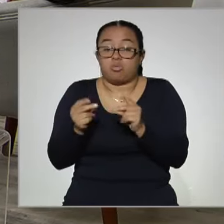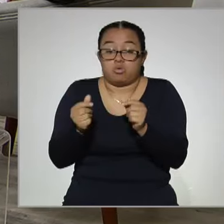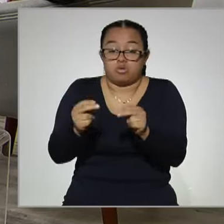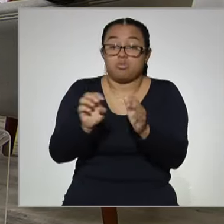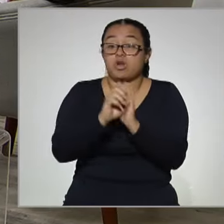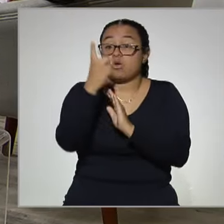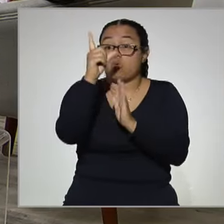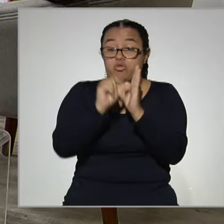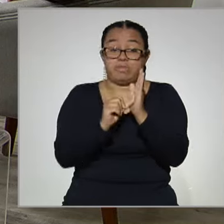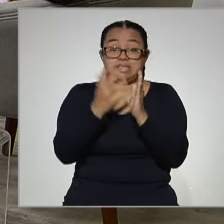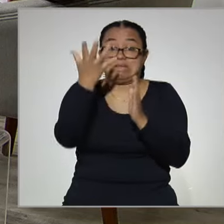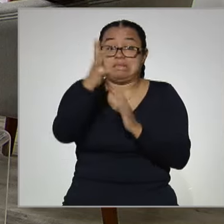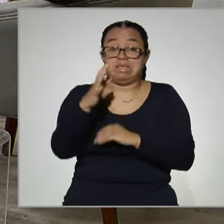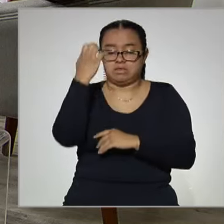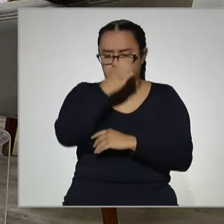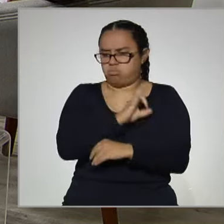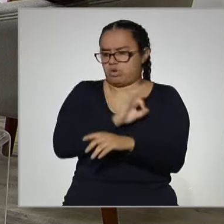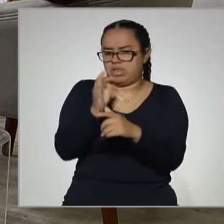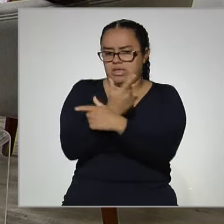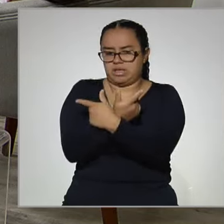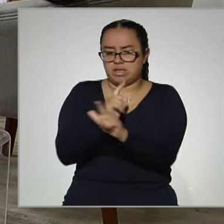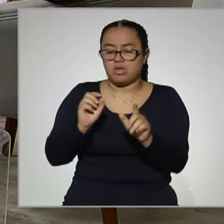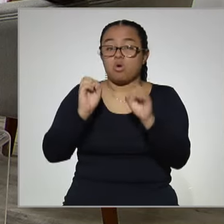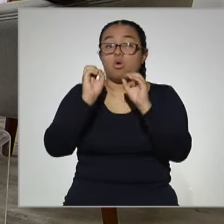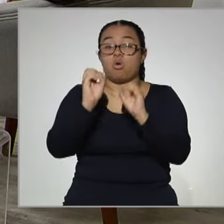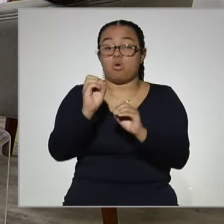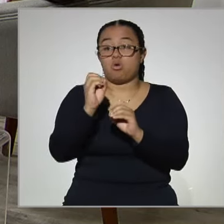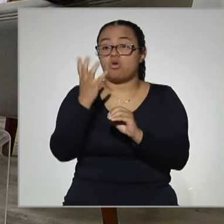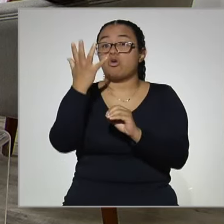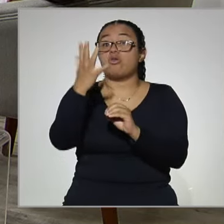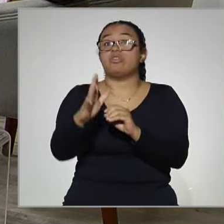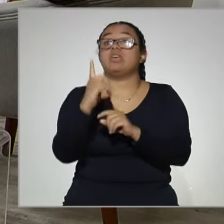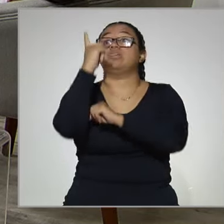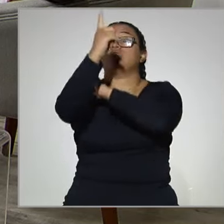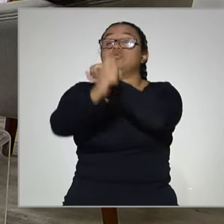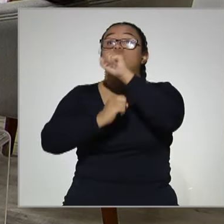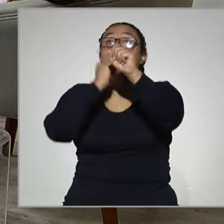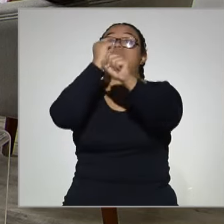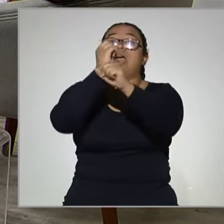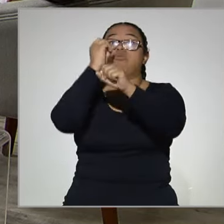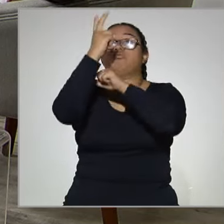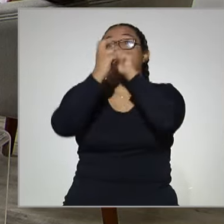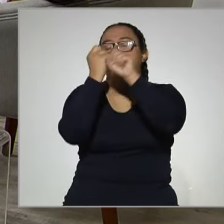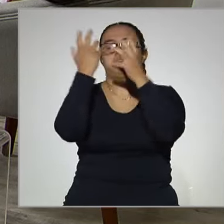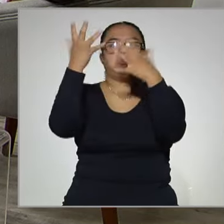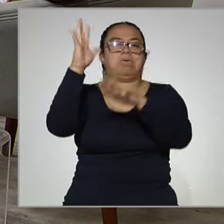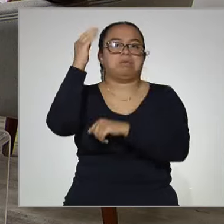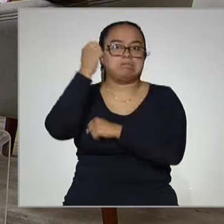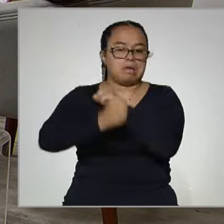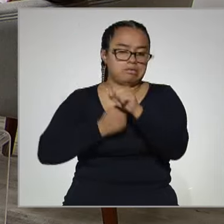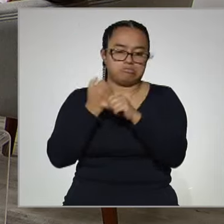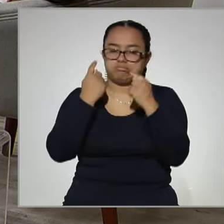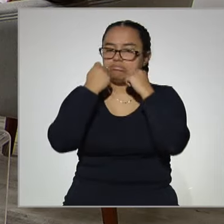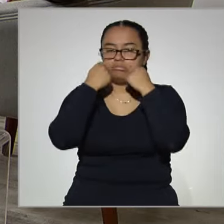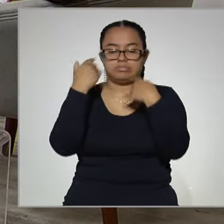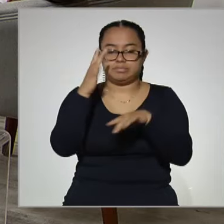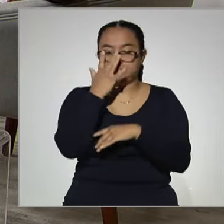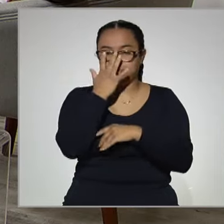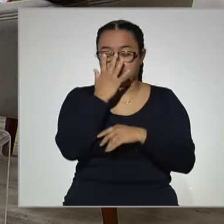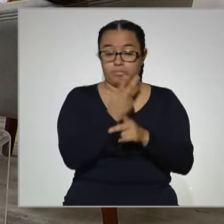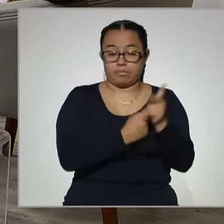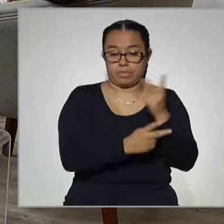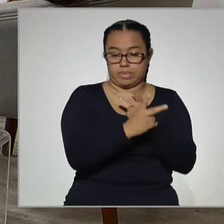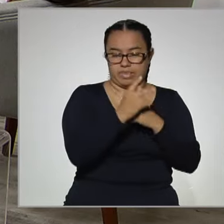10 en un mes, lo pueden hacer. Si pueden hacer 10 en 10 años, los pueden hacer. La diferencia con la prepa en línea,